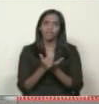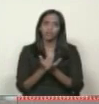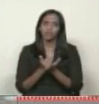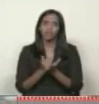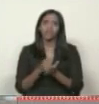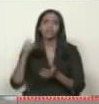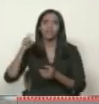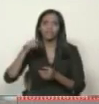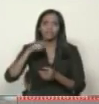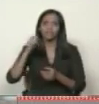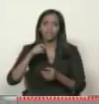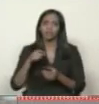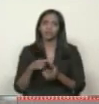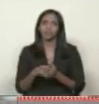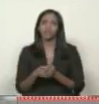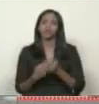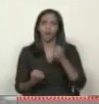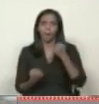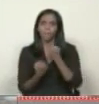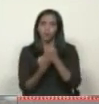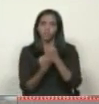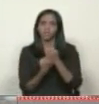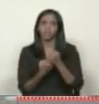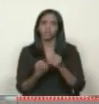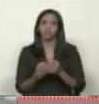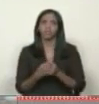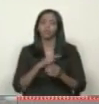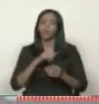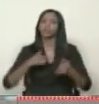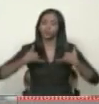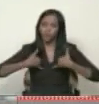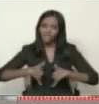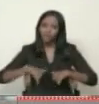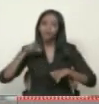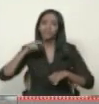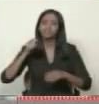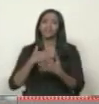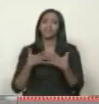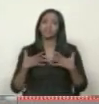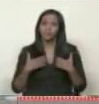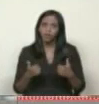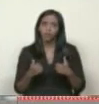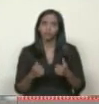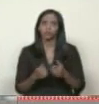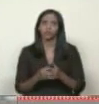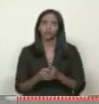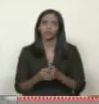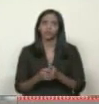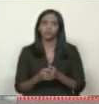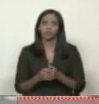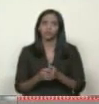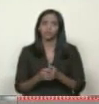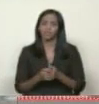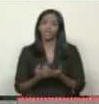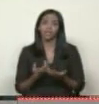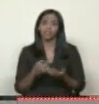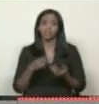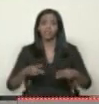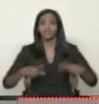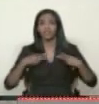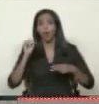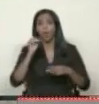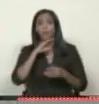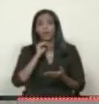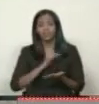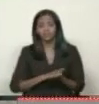necesitamos que nos apoyen, que nuestros hijos necesitan la salud, que es de riesgo de vida y muerte. Por